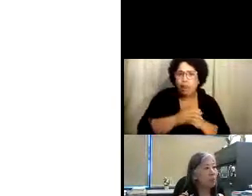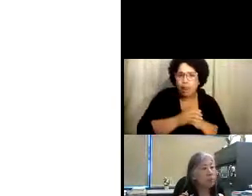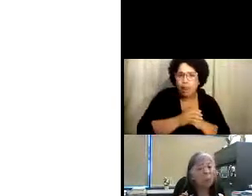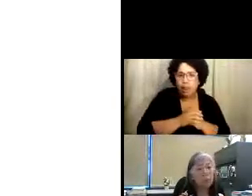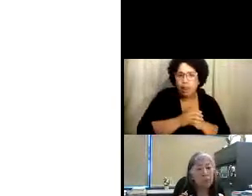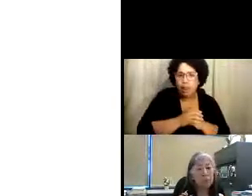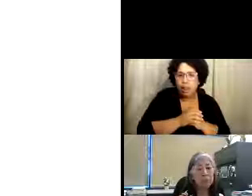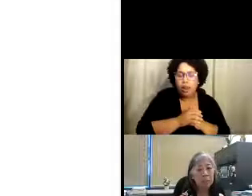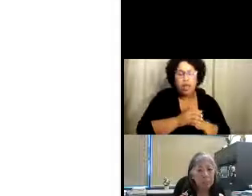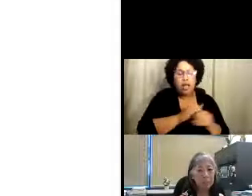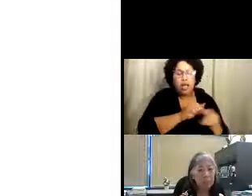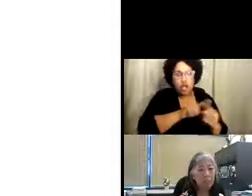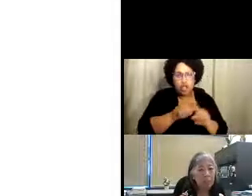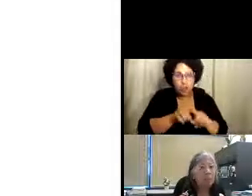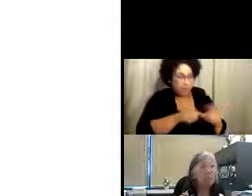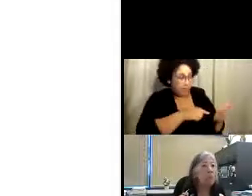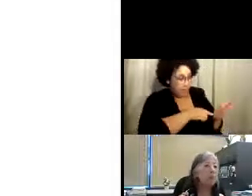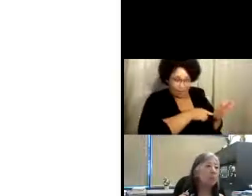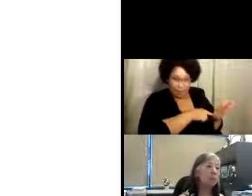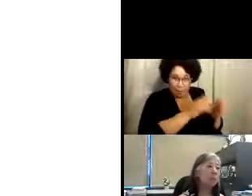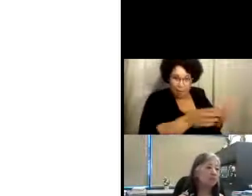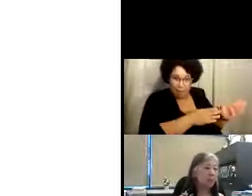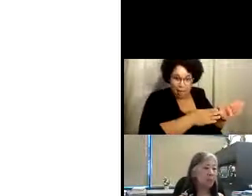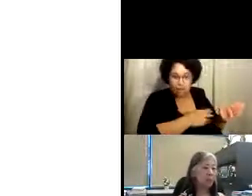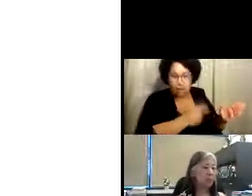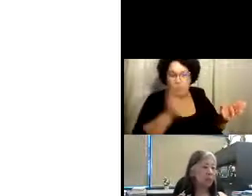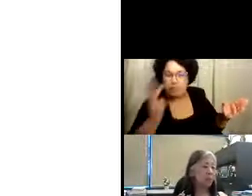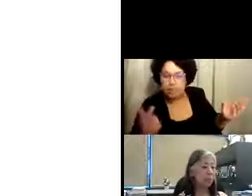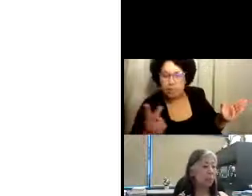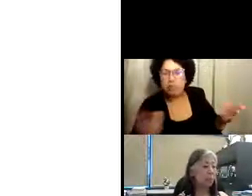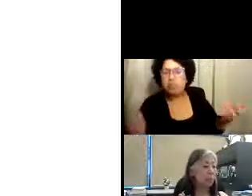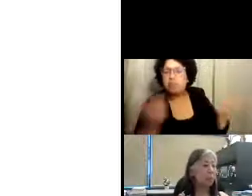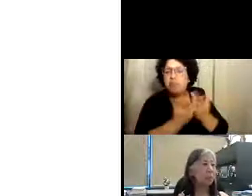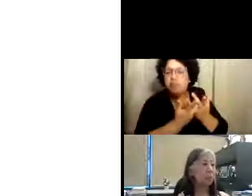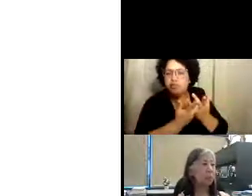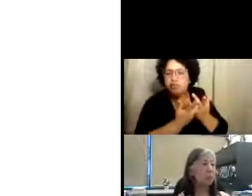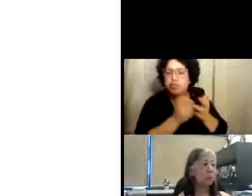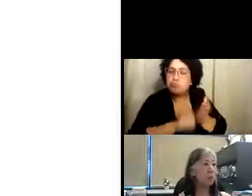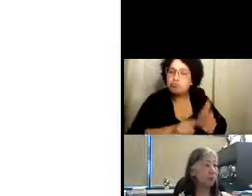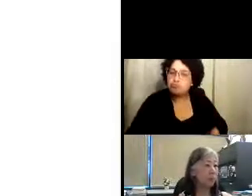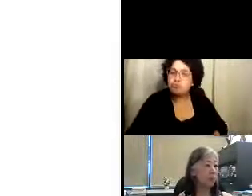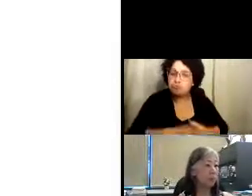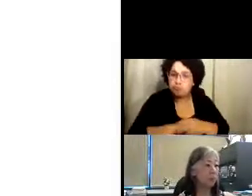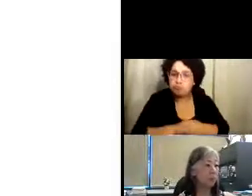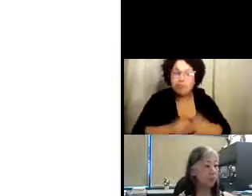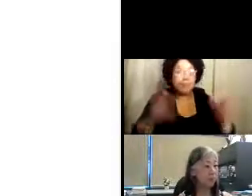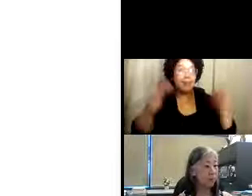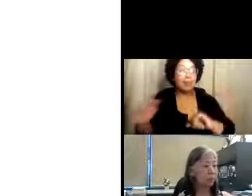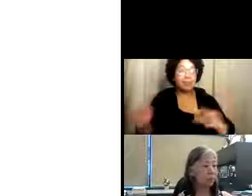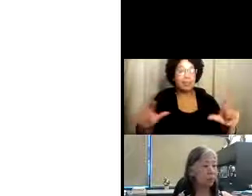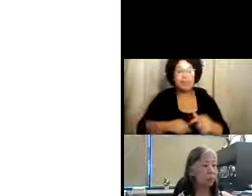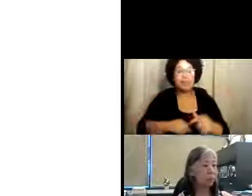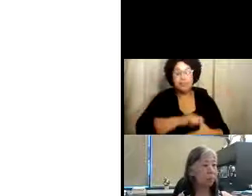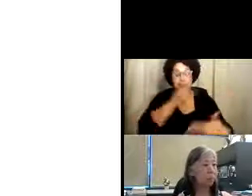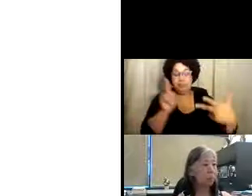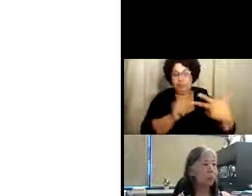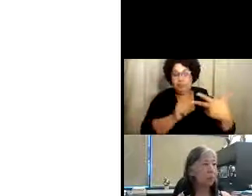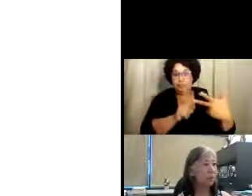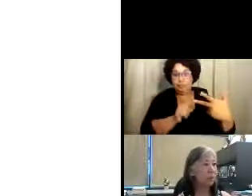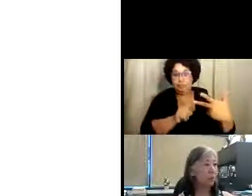para asegurarnos que su plan de funcionamiento y lo que está en andamiento para la instalación esté al